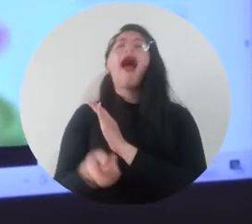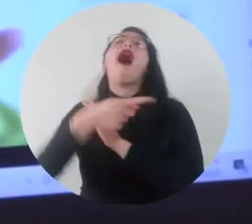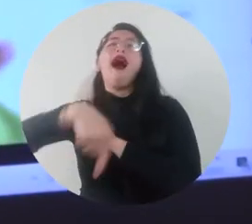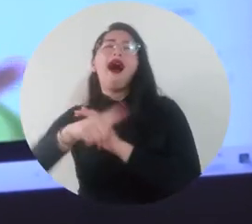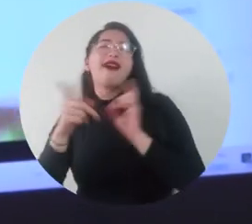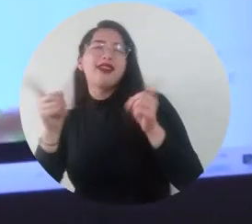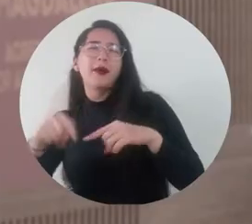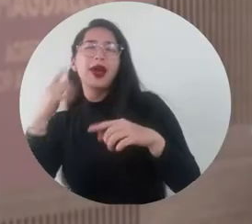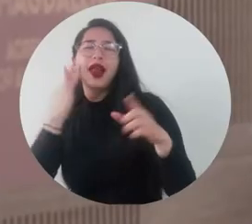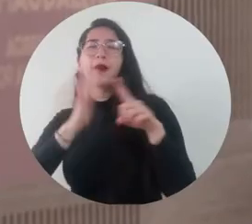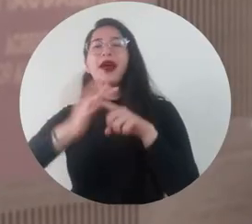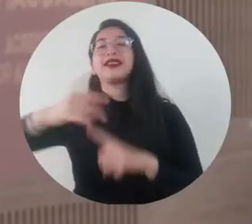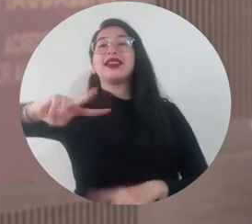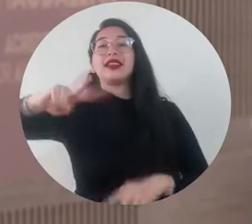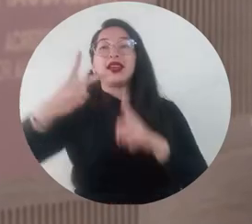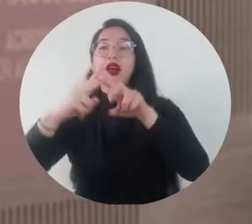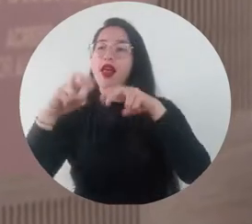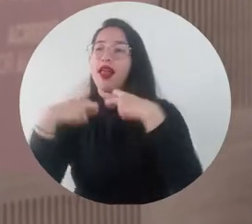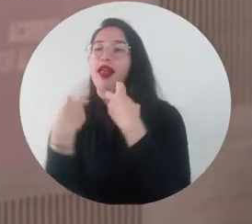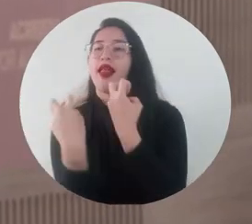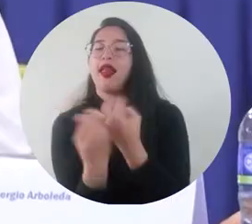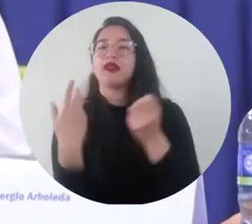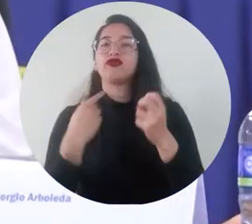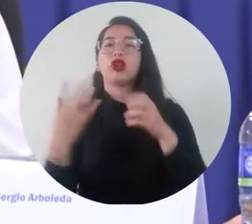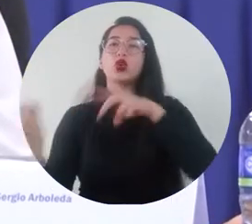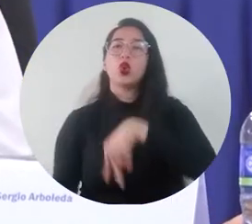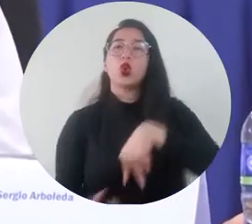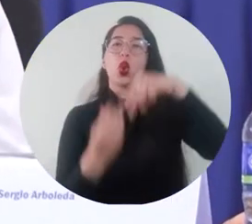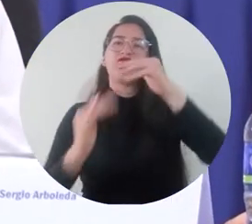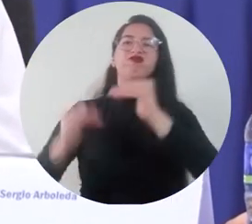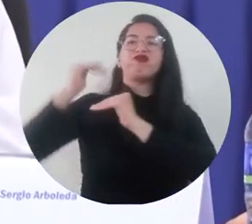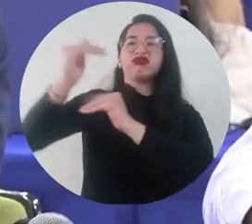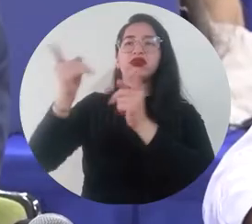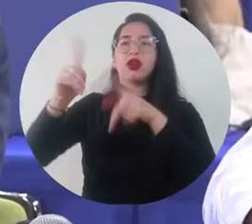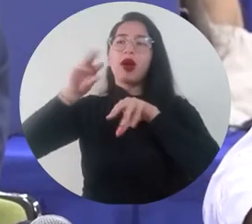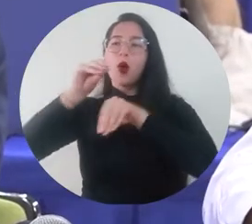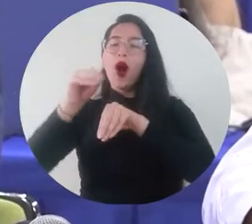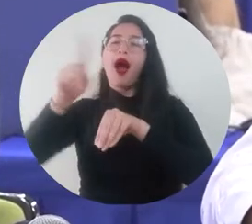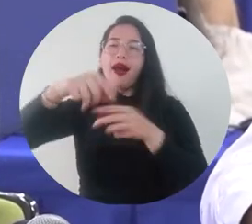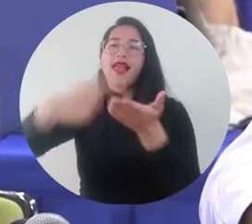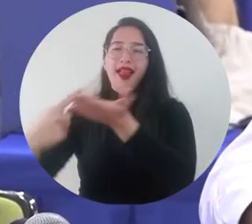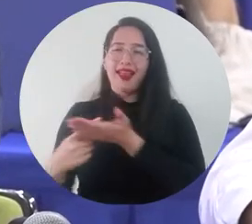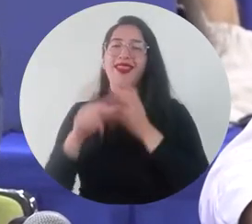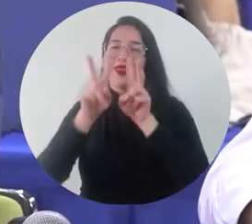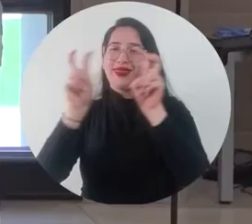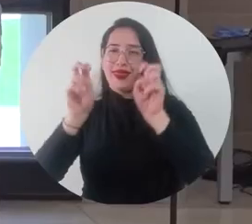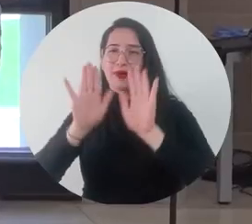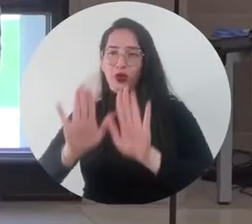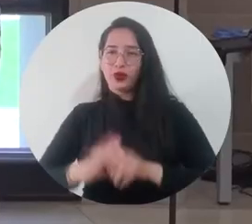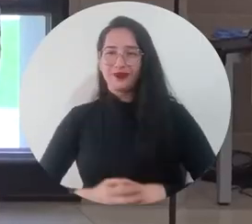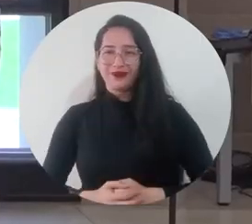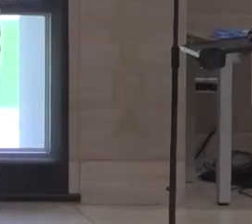Empresa, Estado, CUBE, Sierra Nevada realizó la segunda sesión de la mesa de Educación Superior y Capacitación